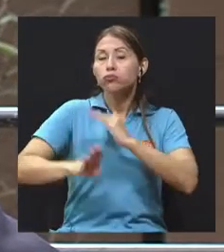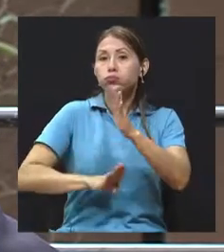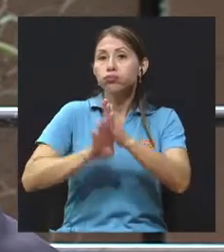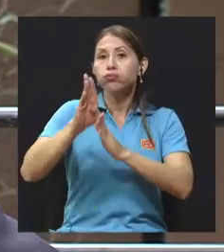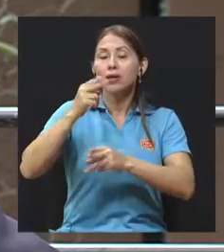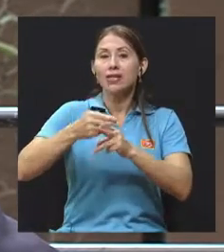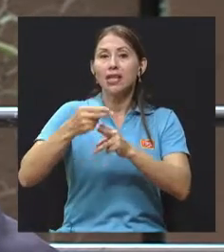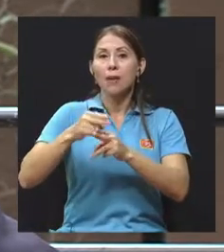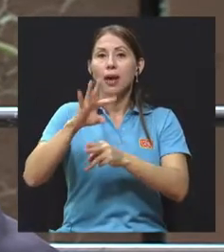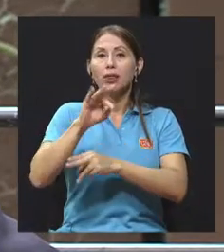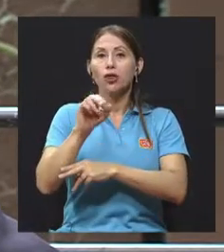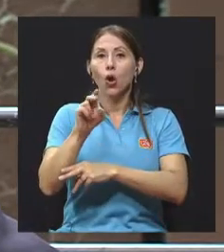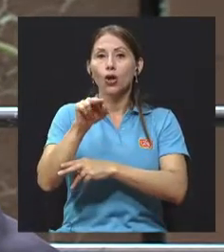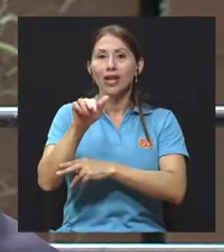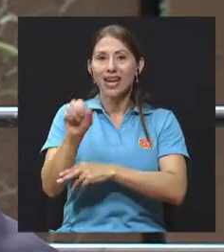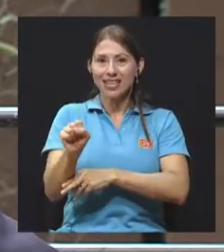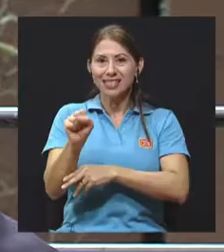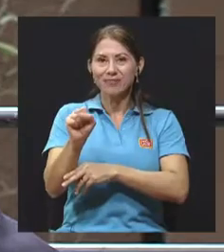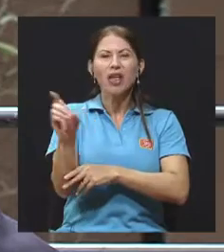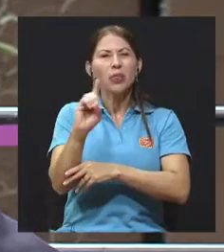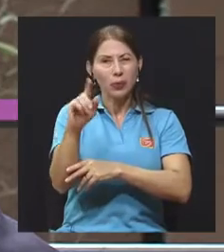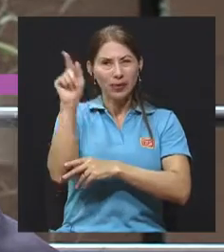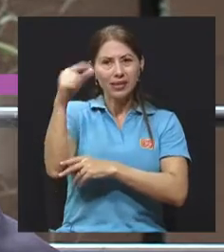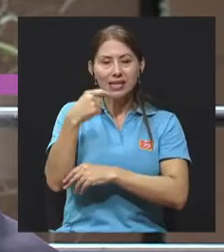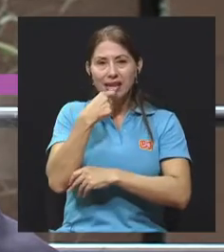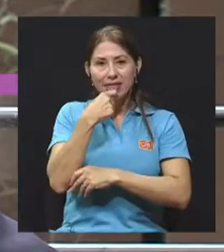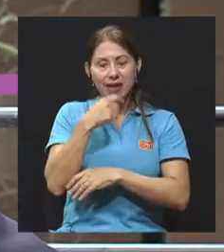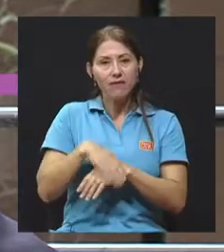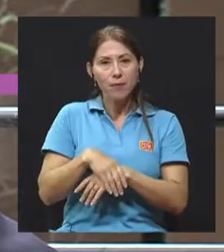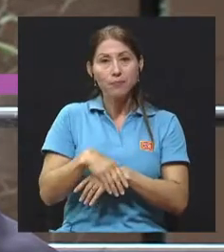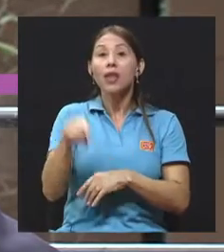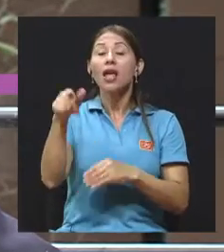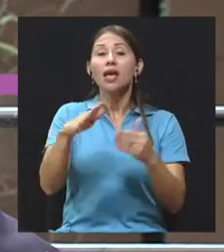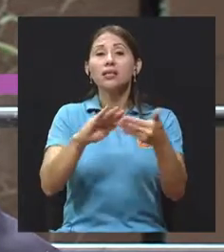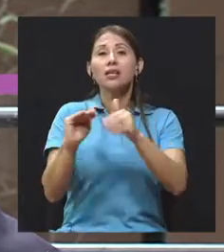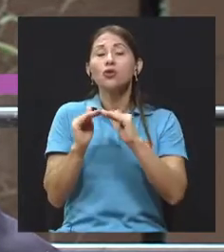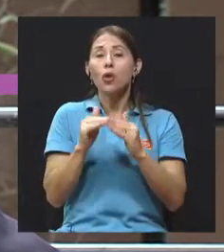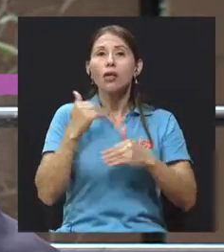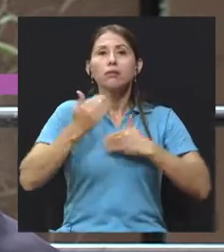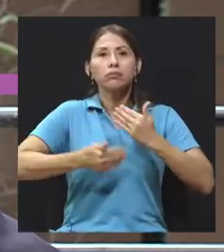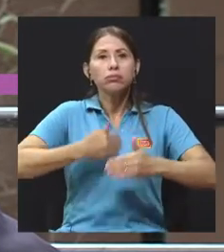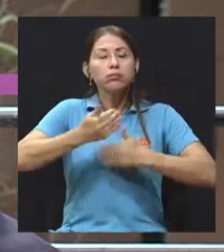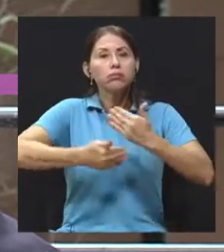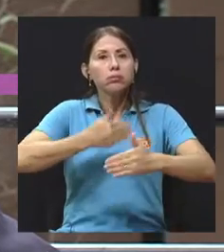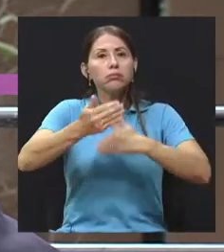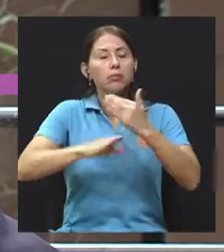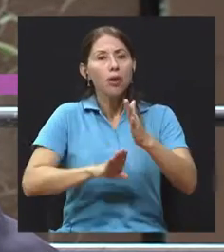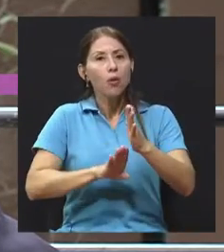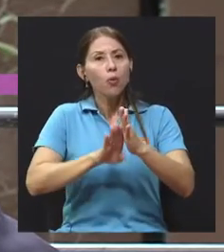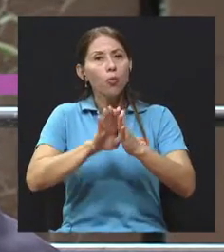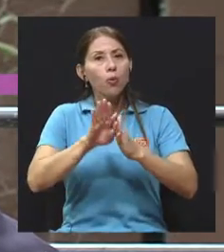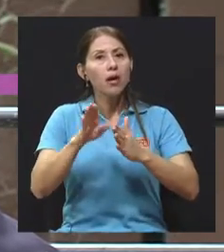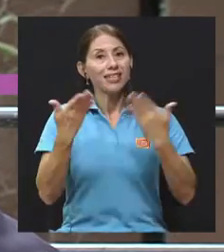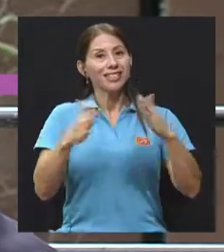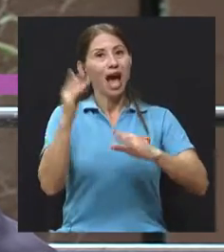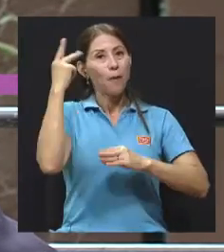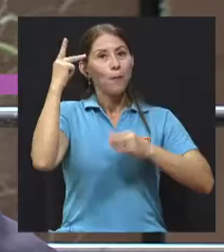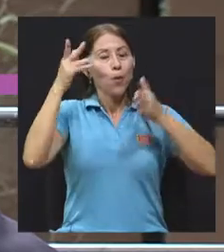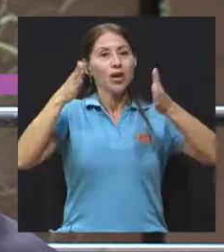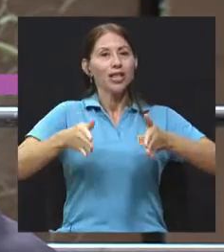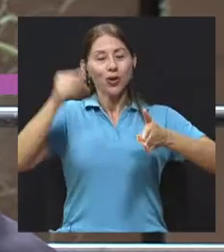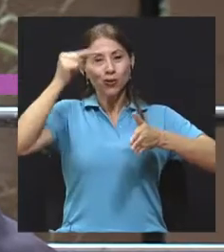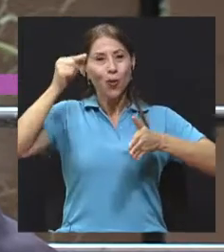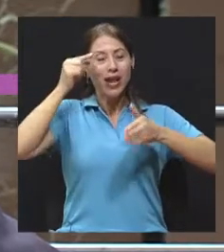demás, que se llama Totnes, que queda en Devonshire, allá en Inglaterra, esta ciudad ha ido evolucionando hasta que al punto ya los políticos